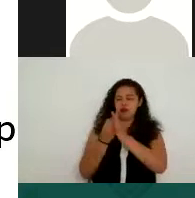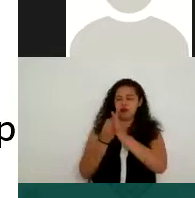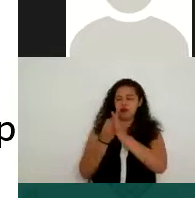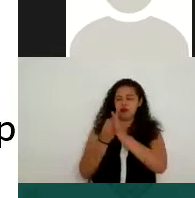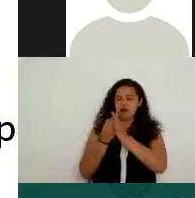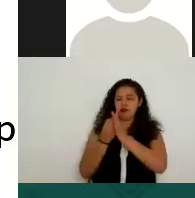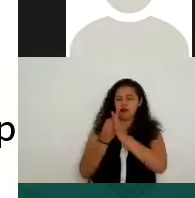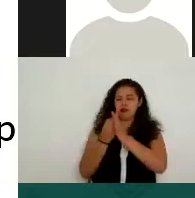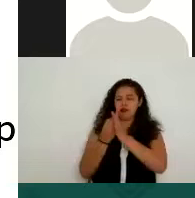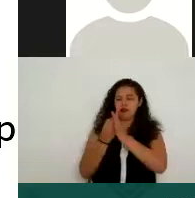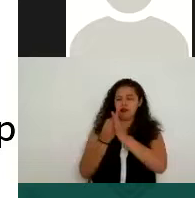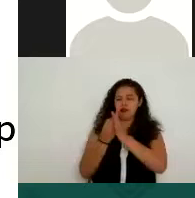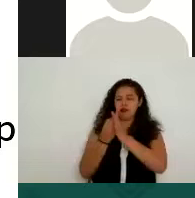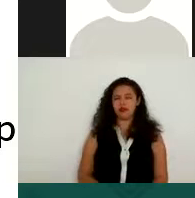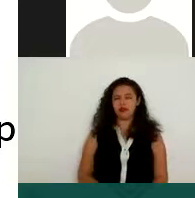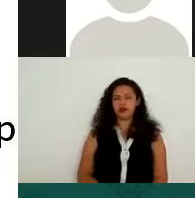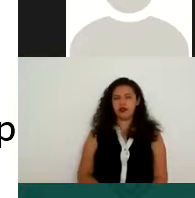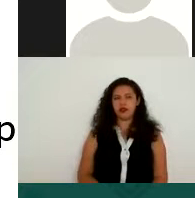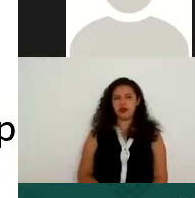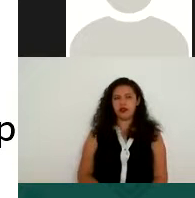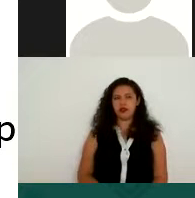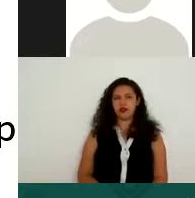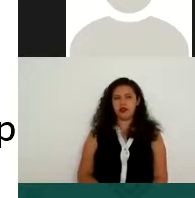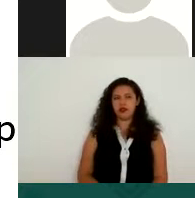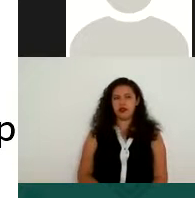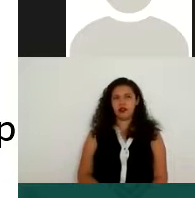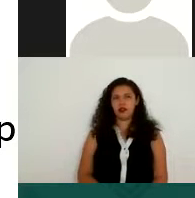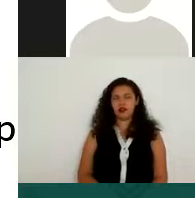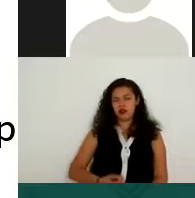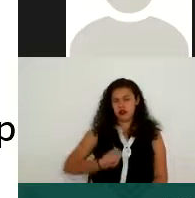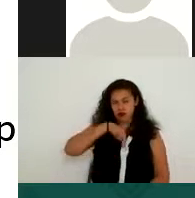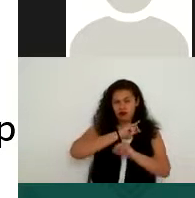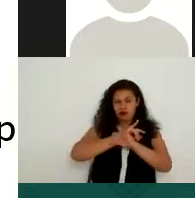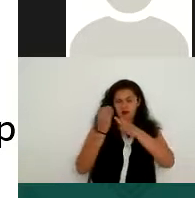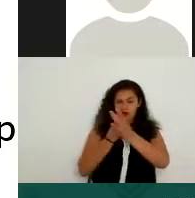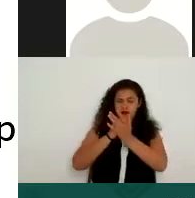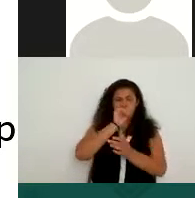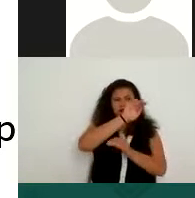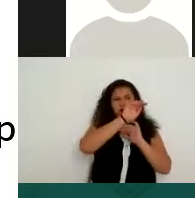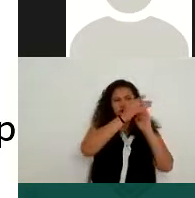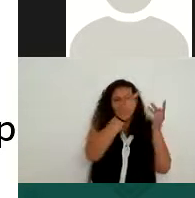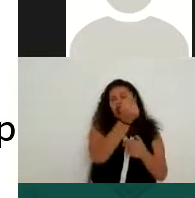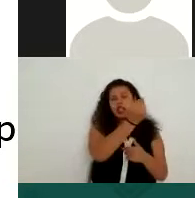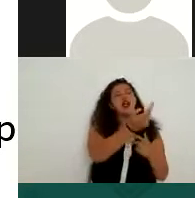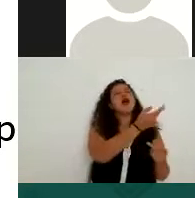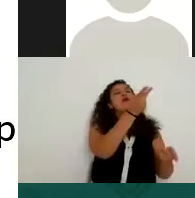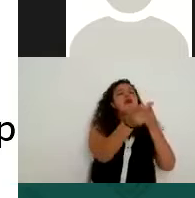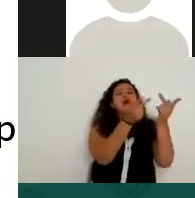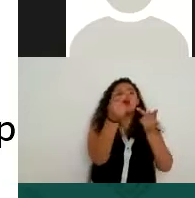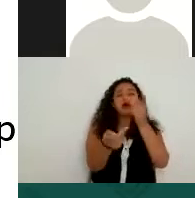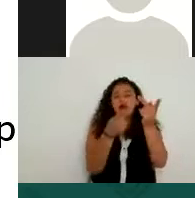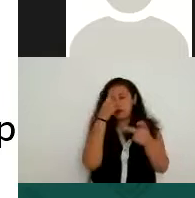personales ya sea porque lo solicitamos, porque lo requerimos para hacer, en este caso, algún servicio o proporcionar algún